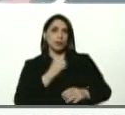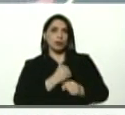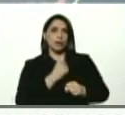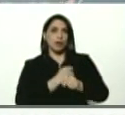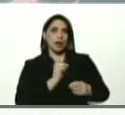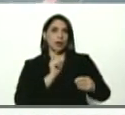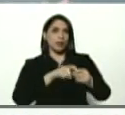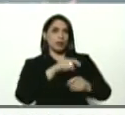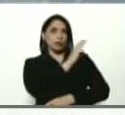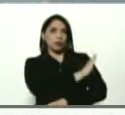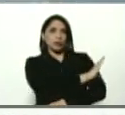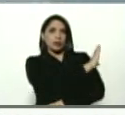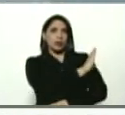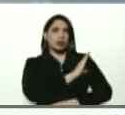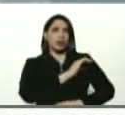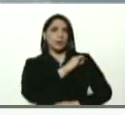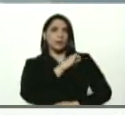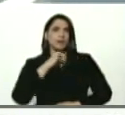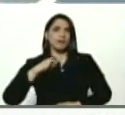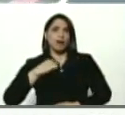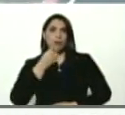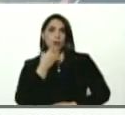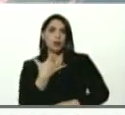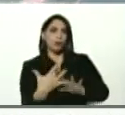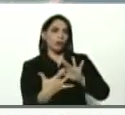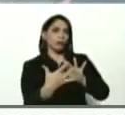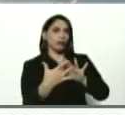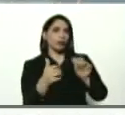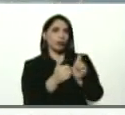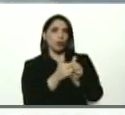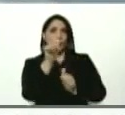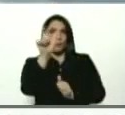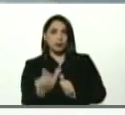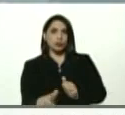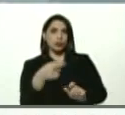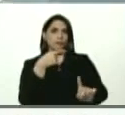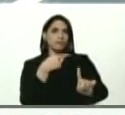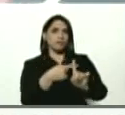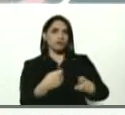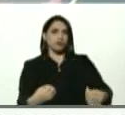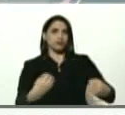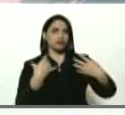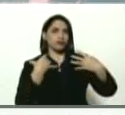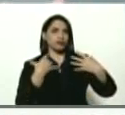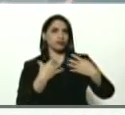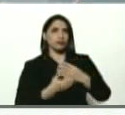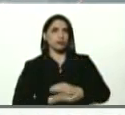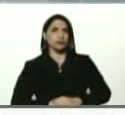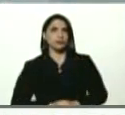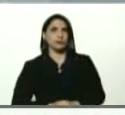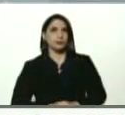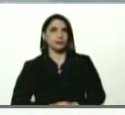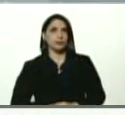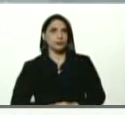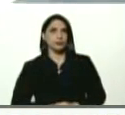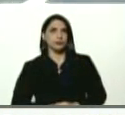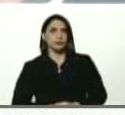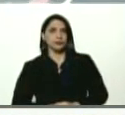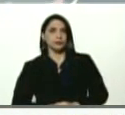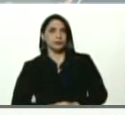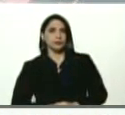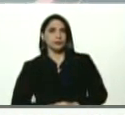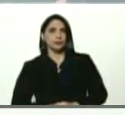una clínica privada. Y, bueno, tuvo contacto con otro personal de salud que había salido positivo.